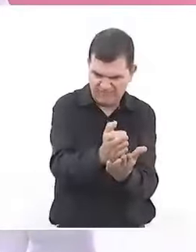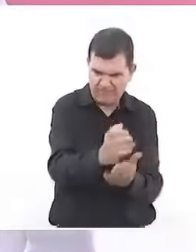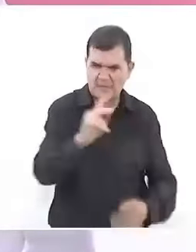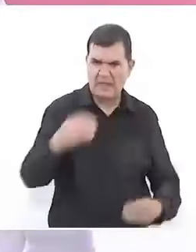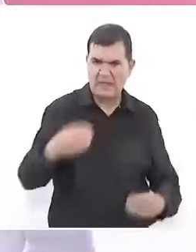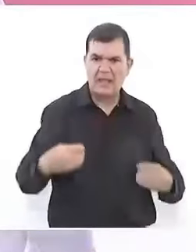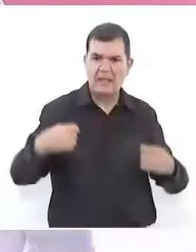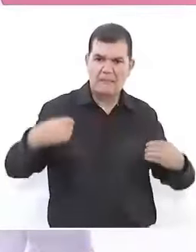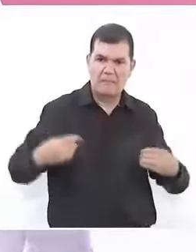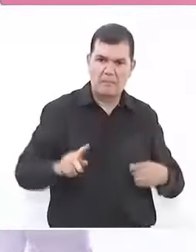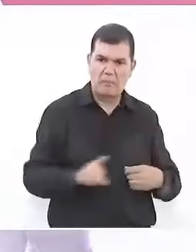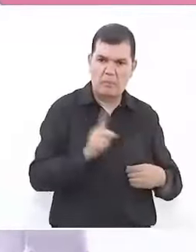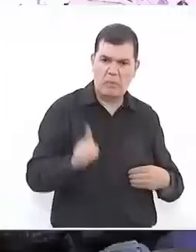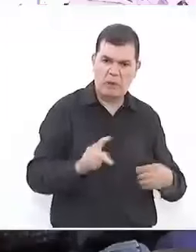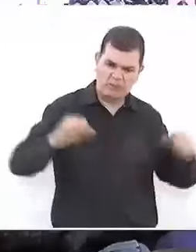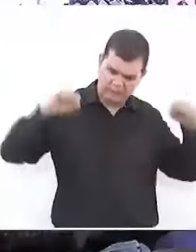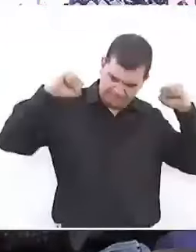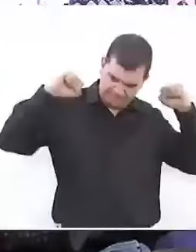el pueblo!